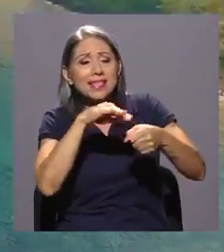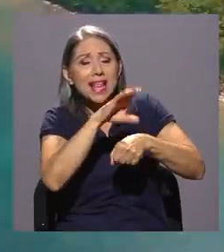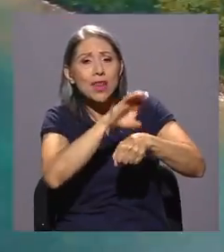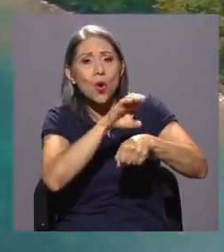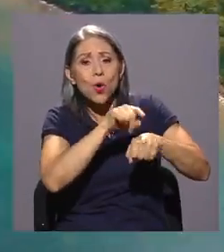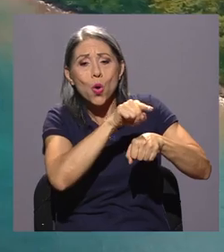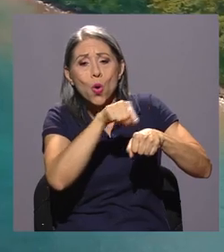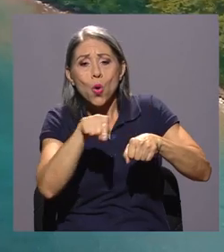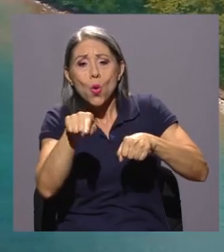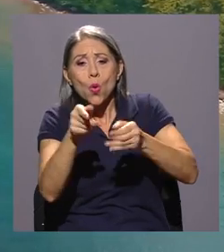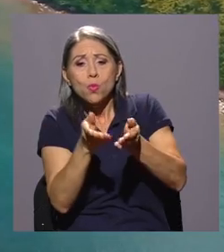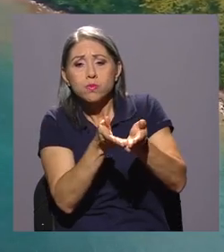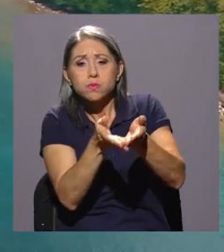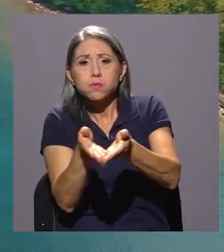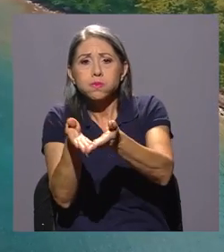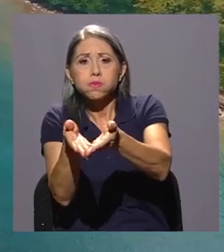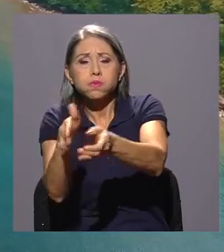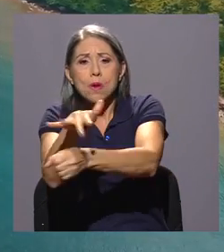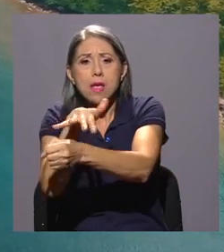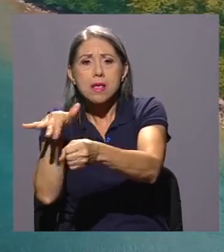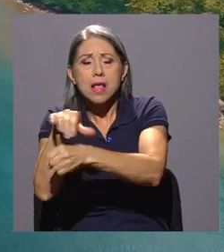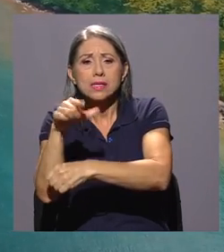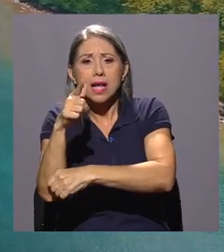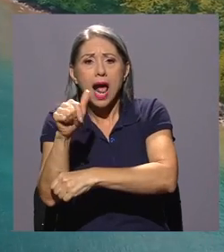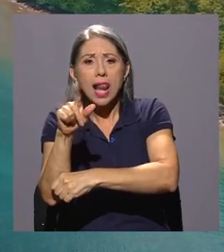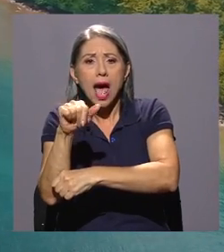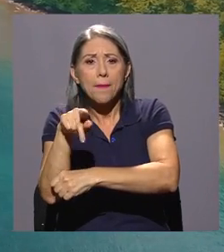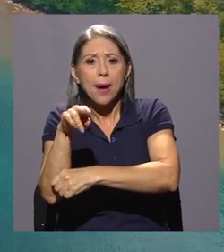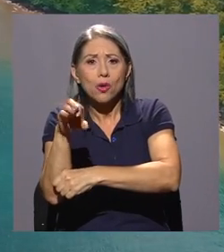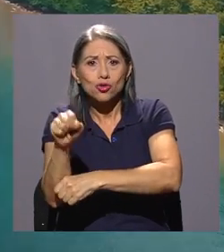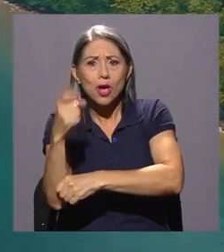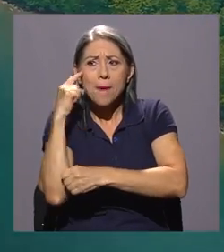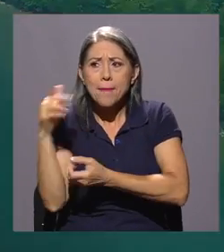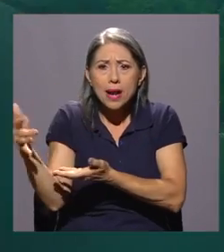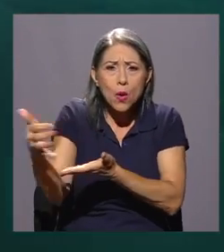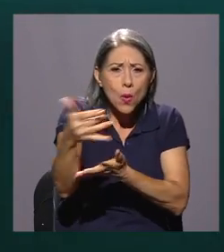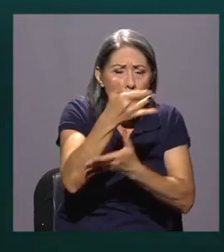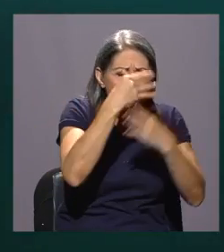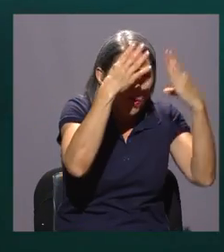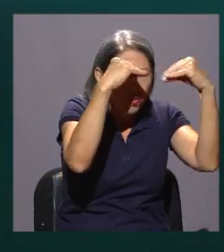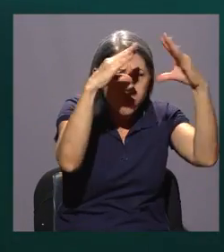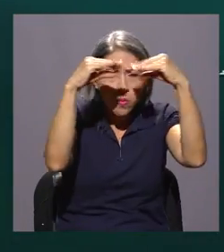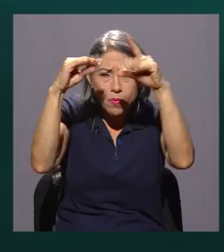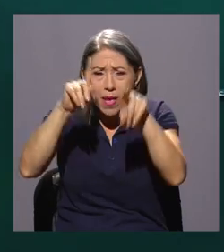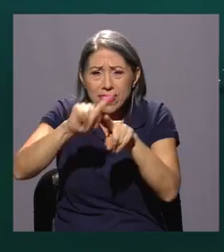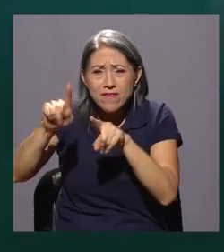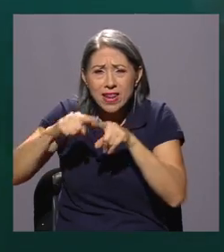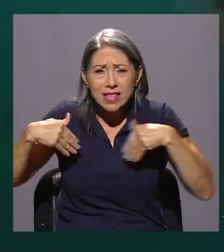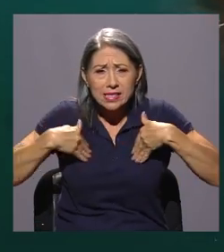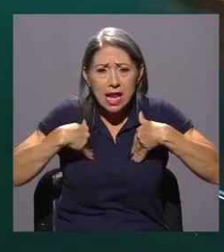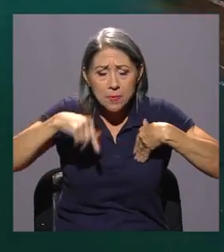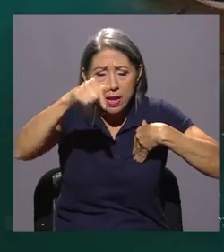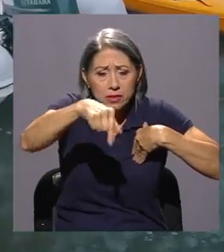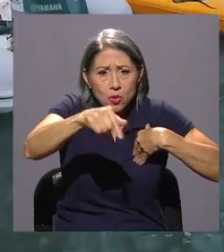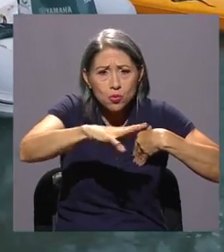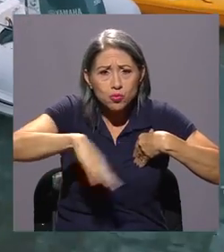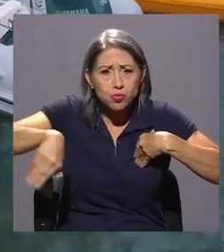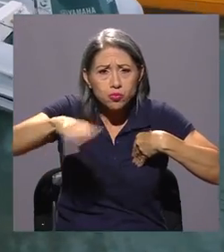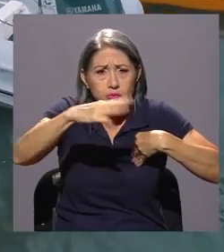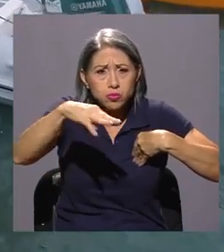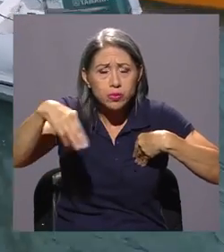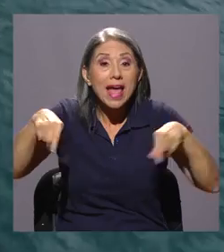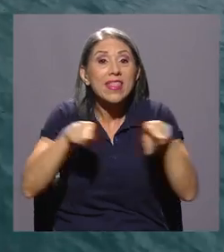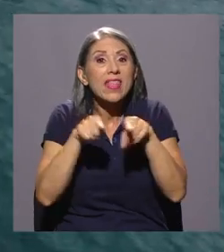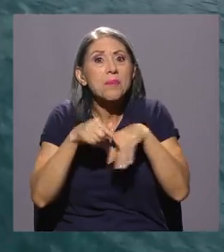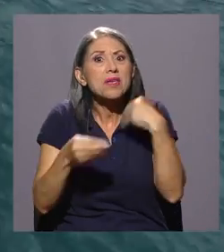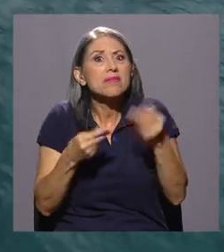Coco y las Islas Galápagos para recolectar datos sobre la distribución y abundancia de depredadores y otras especies marinas, así como la influencia de